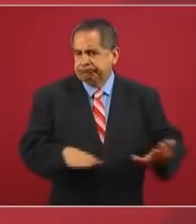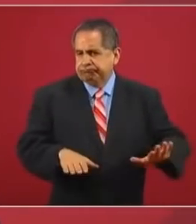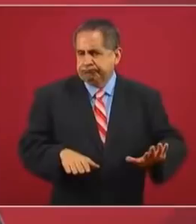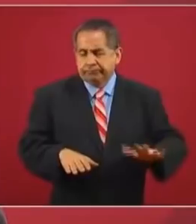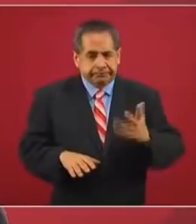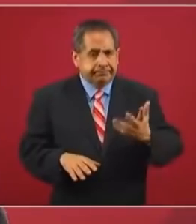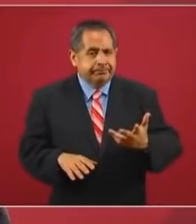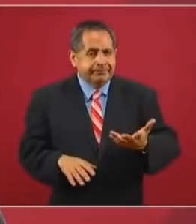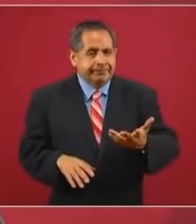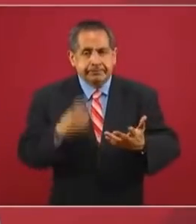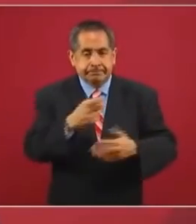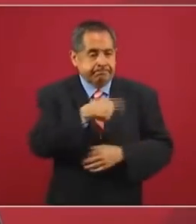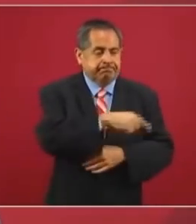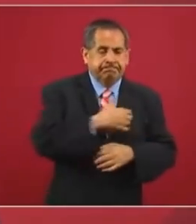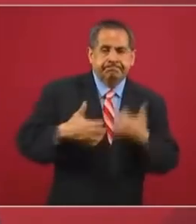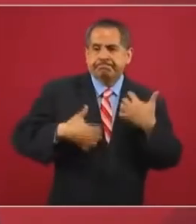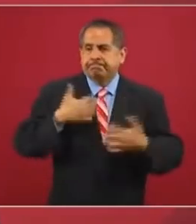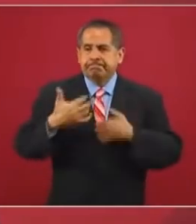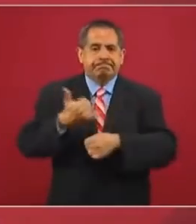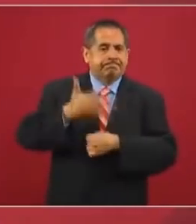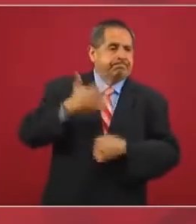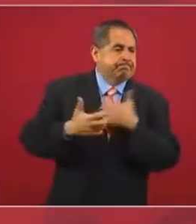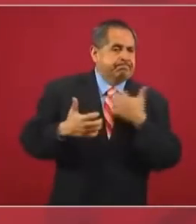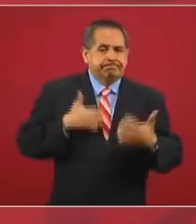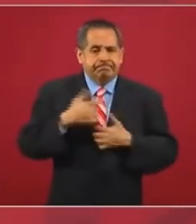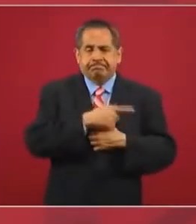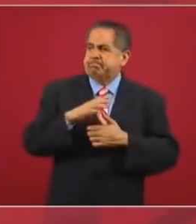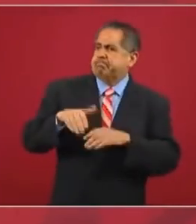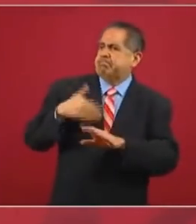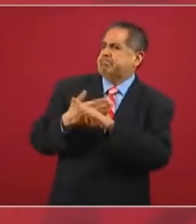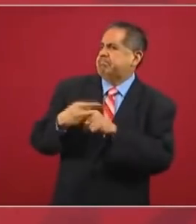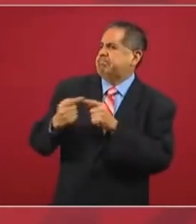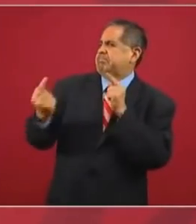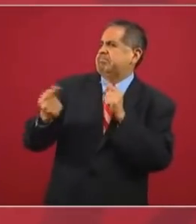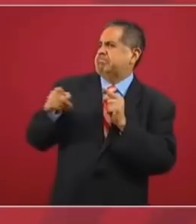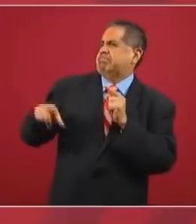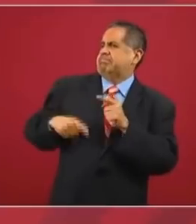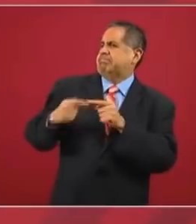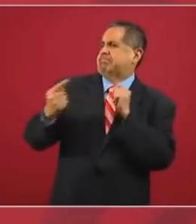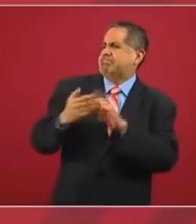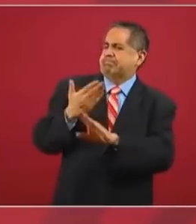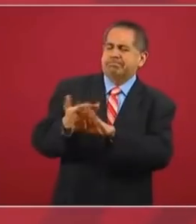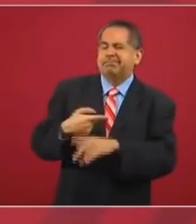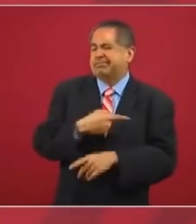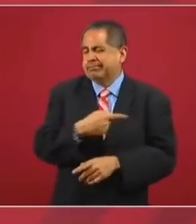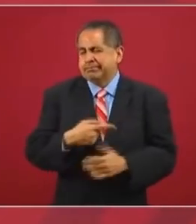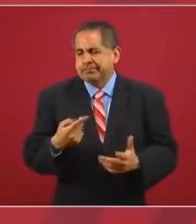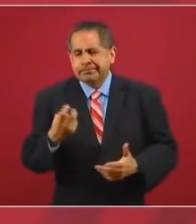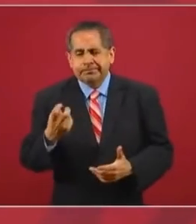Entonces, hay esa oposición al gobierno y se